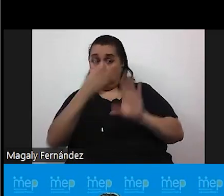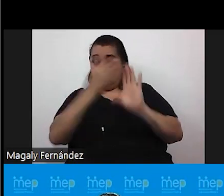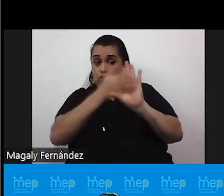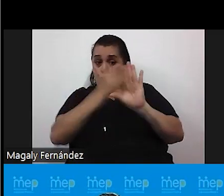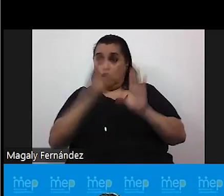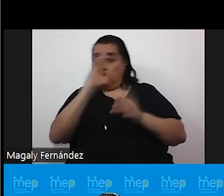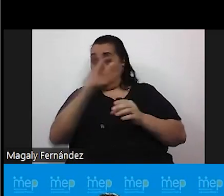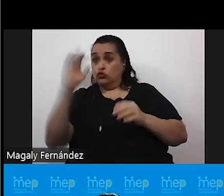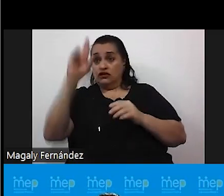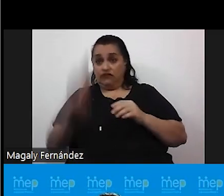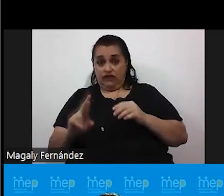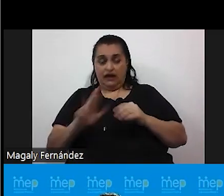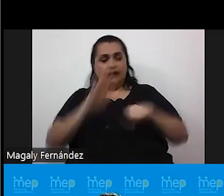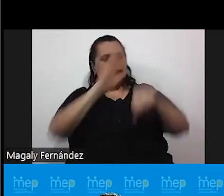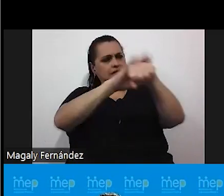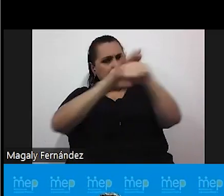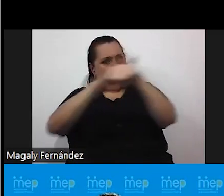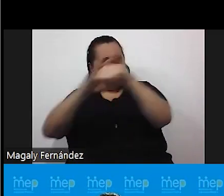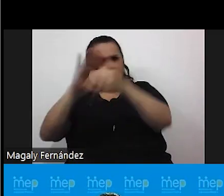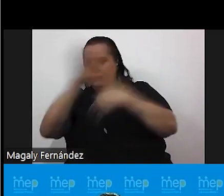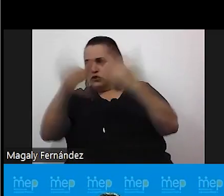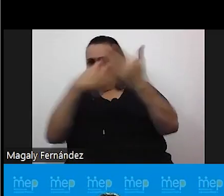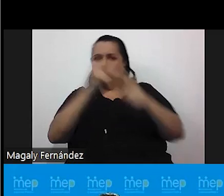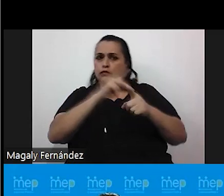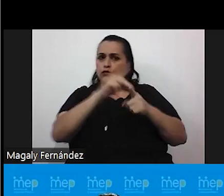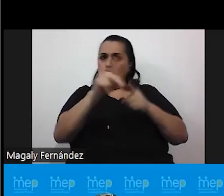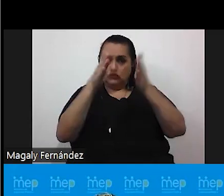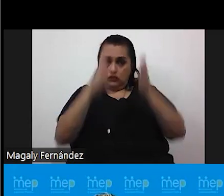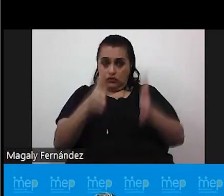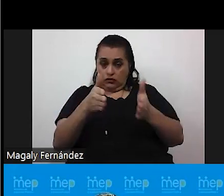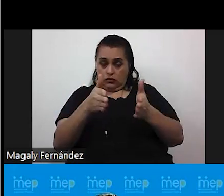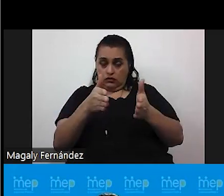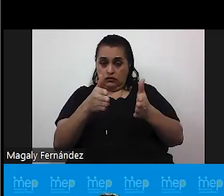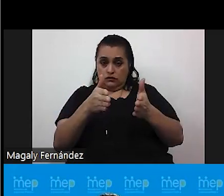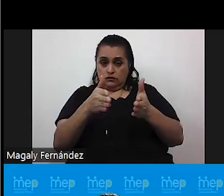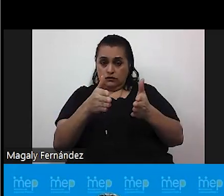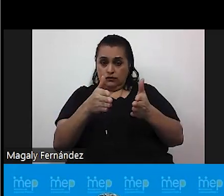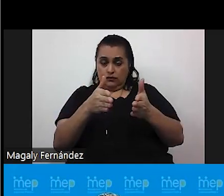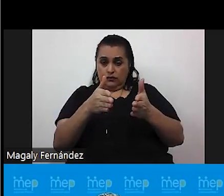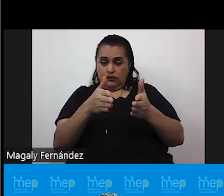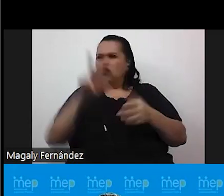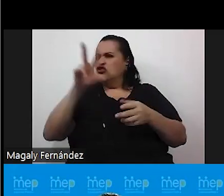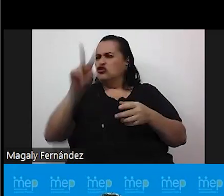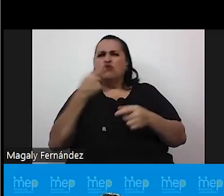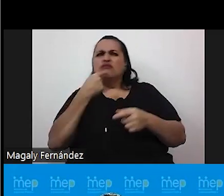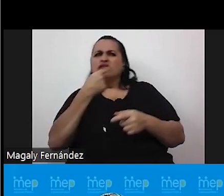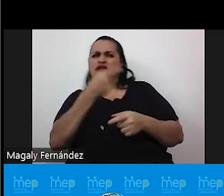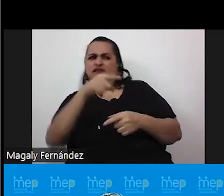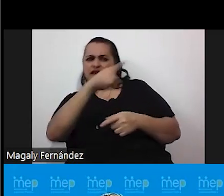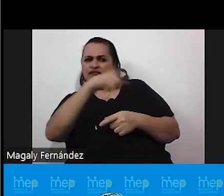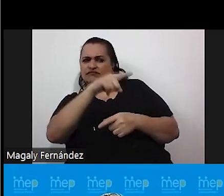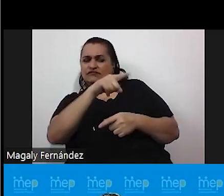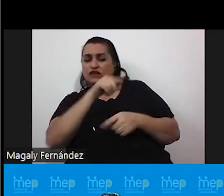Rica hace un llamado a todos los profesionales en no patologizar las